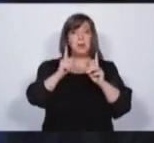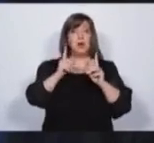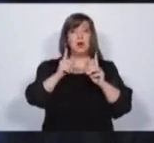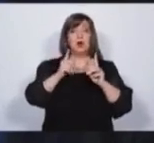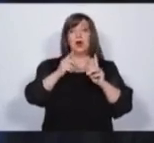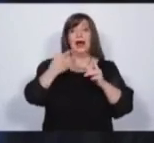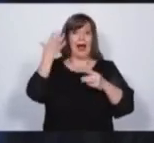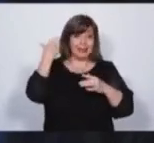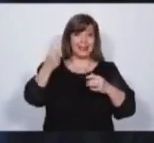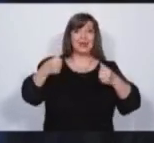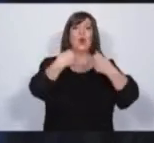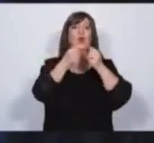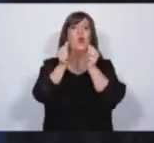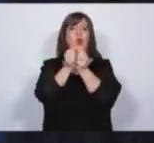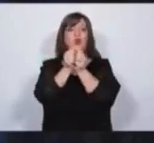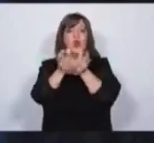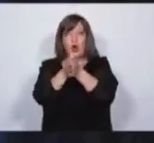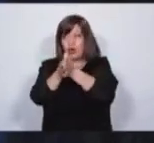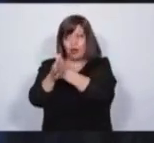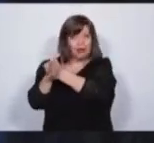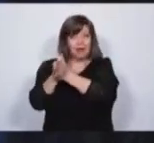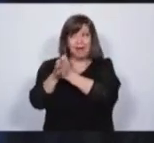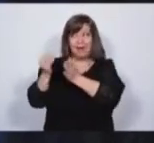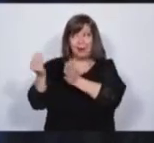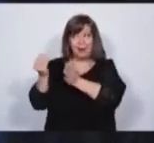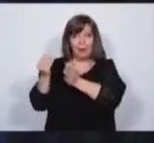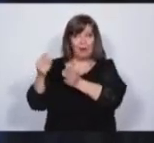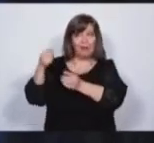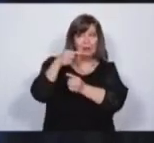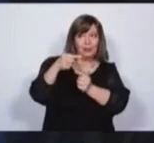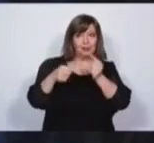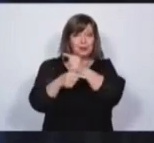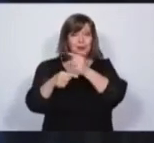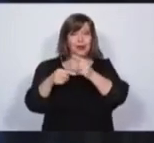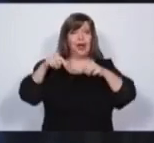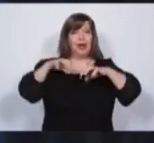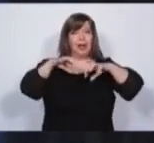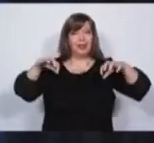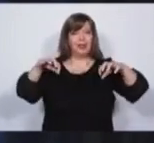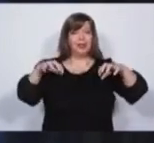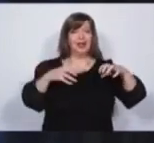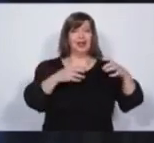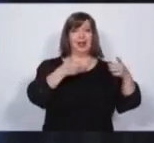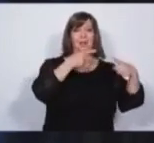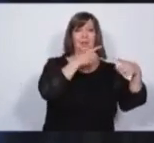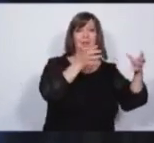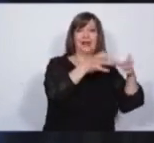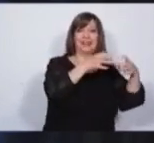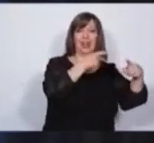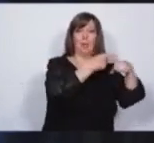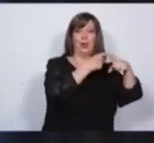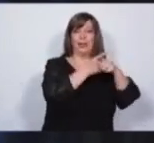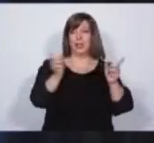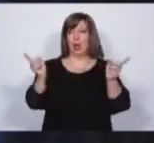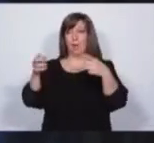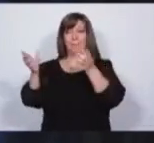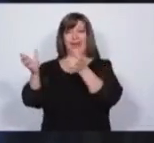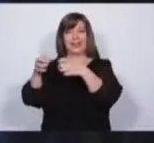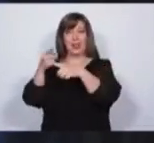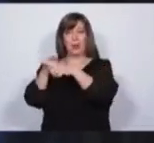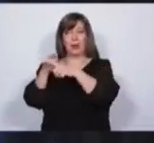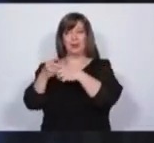se presentan como alternativas, dicen que es el otro el que ocasiona esto, sin embargo se están peleando por terminar de concentrar